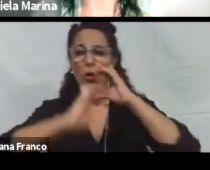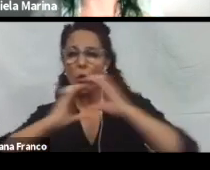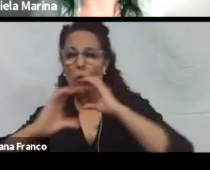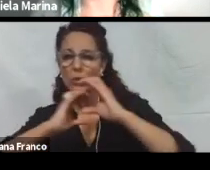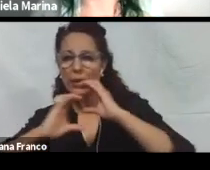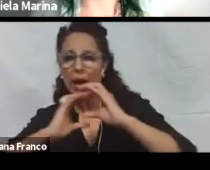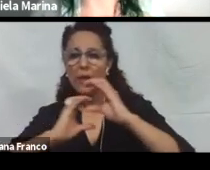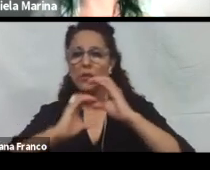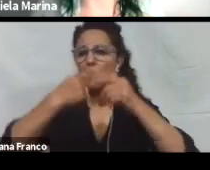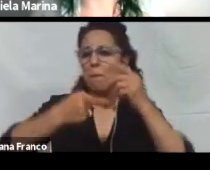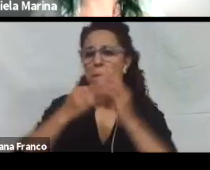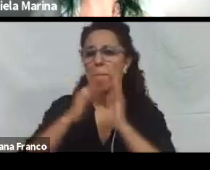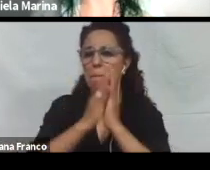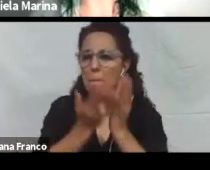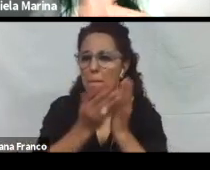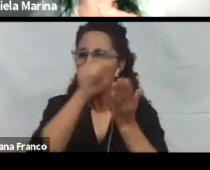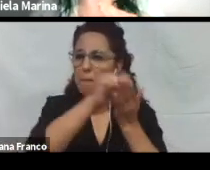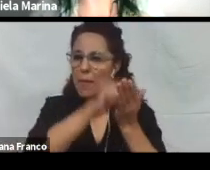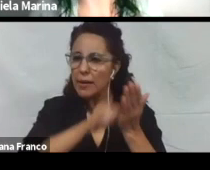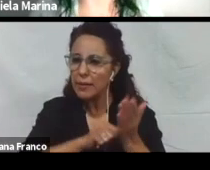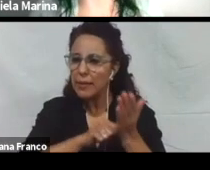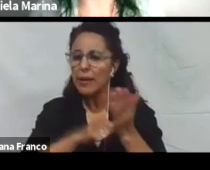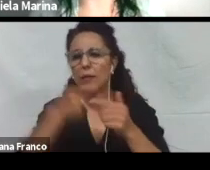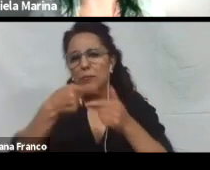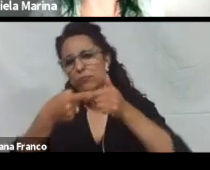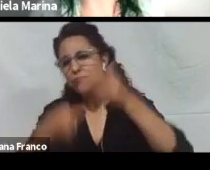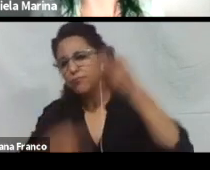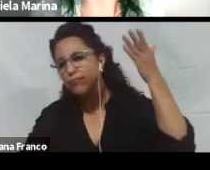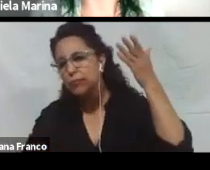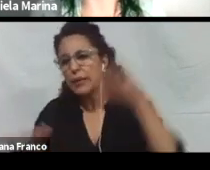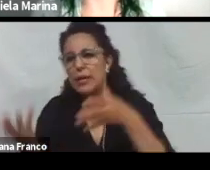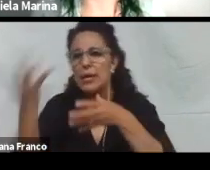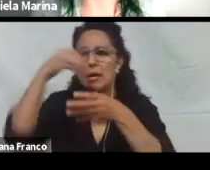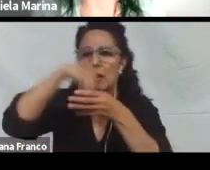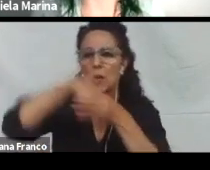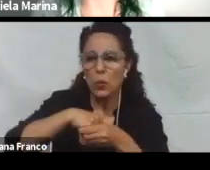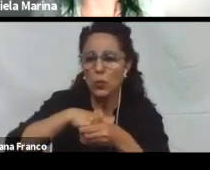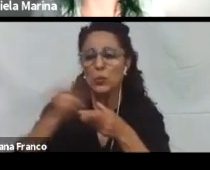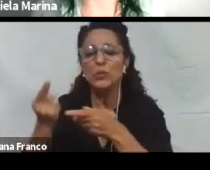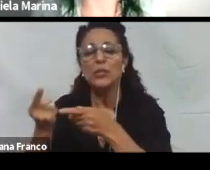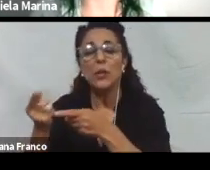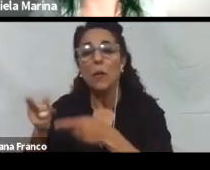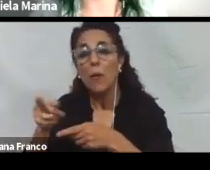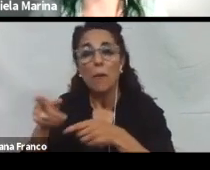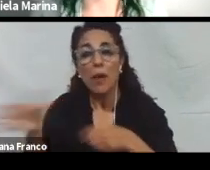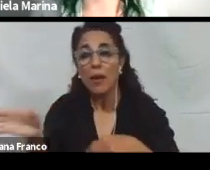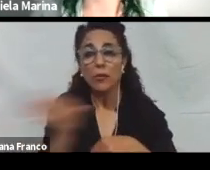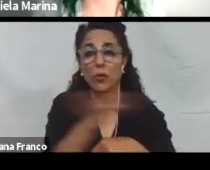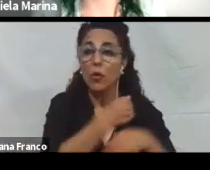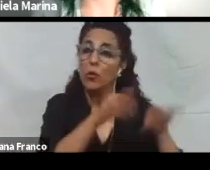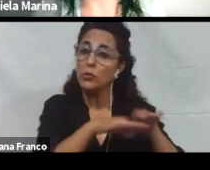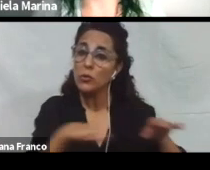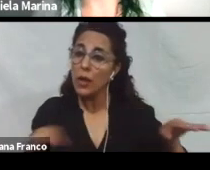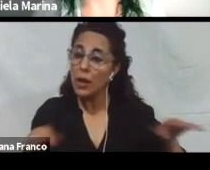educativos, etc., que sea inclusivo para todos los estudiantes, independientemente de sus capacidades.